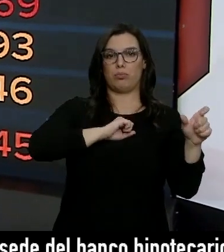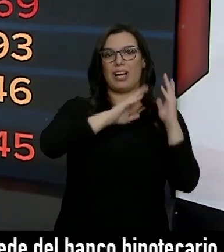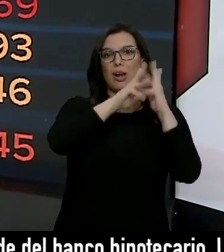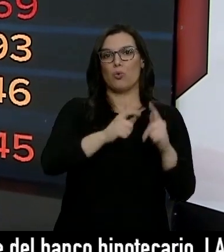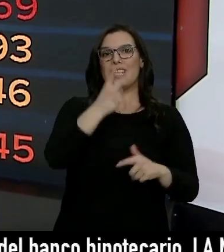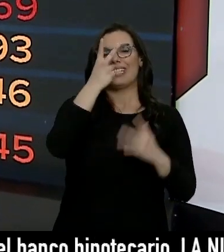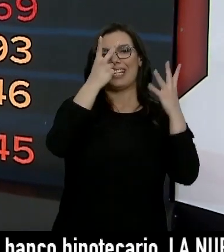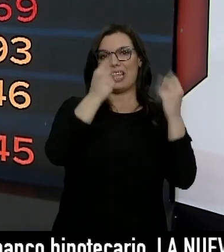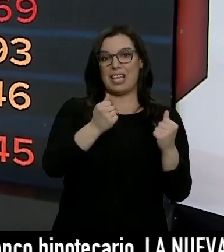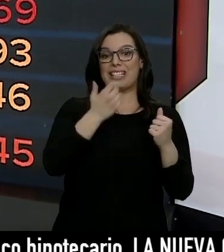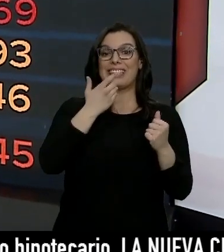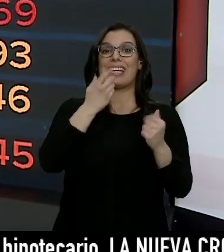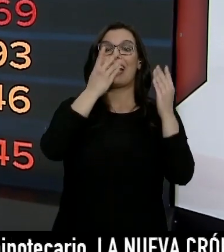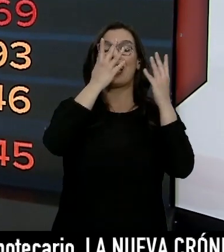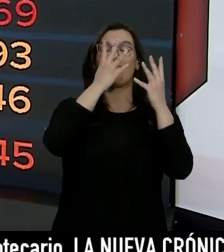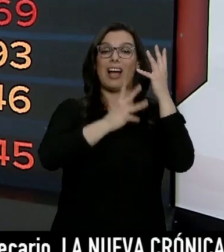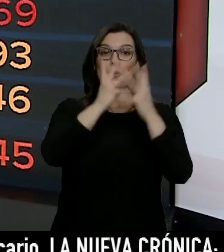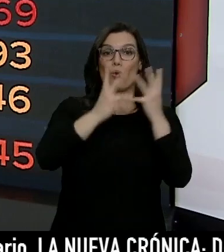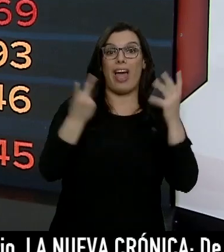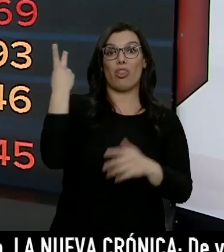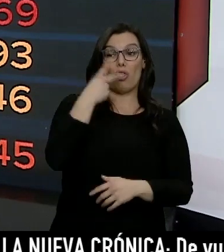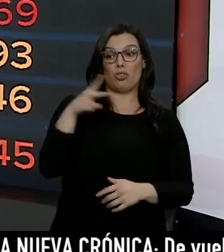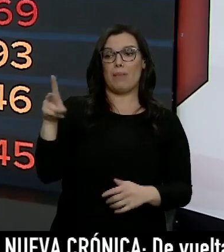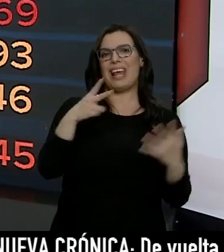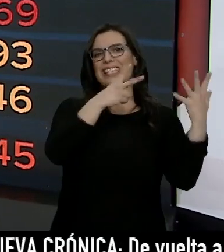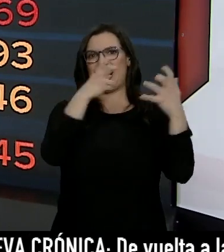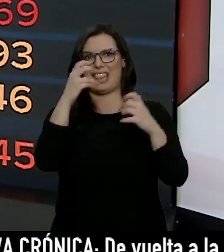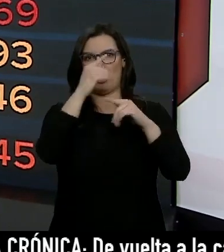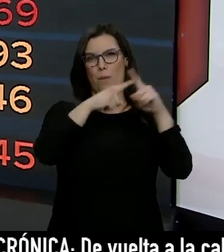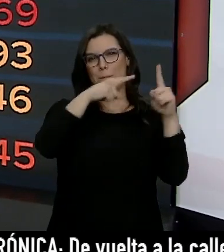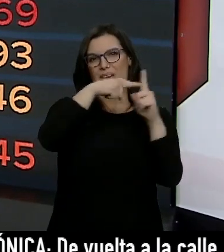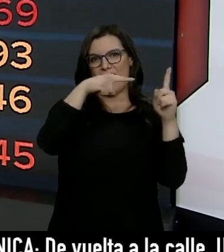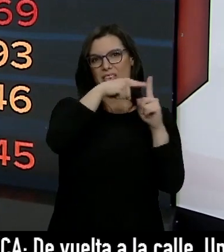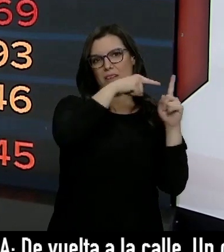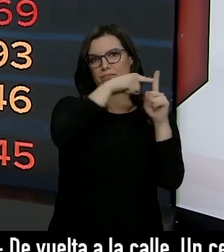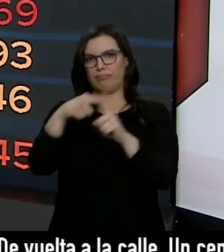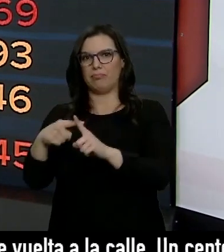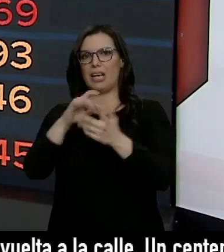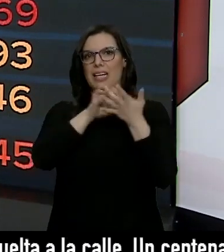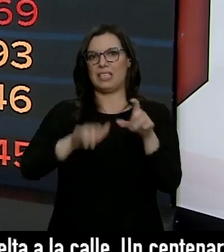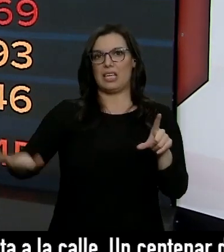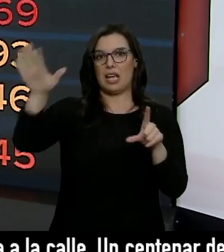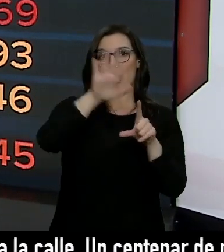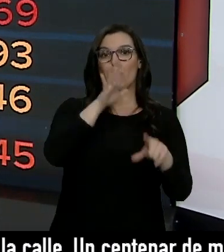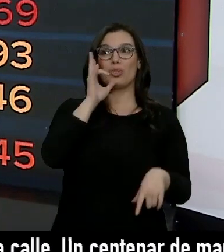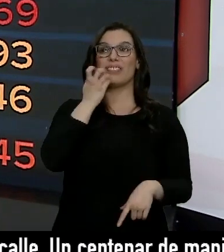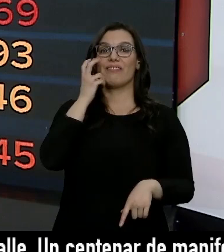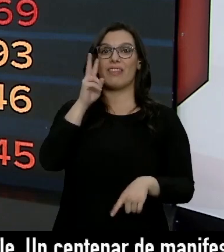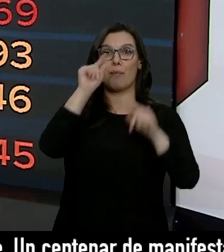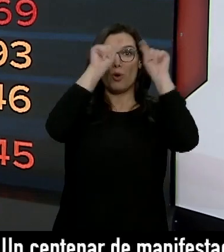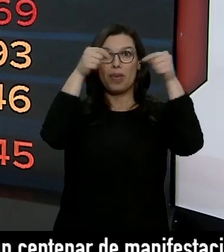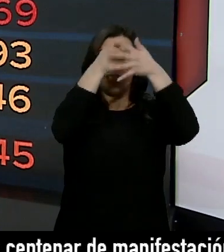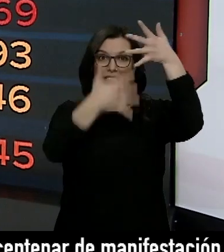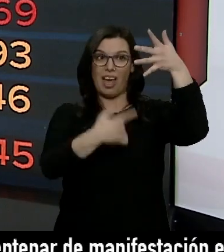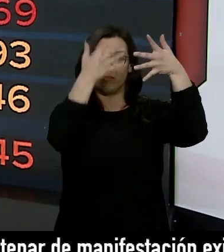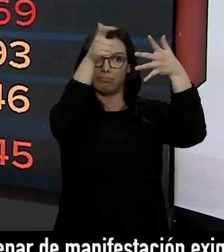A 14 días se sitúa en torno a los 700 casos. Esa es la media de la comunidad porque, si se fijan, por provincias las cifras